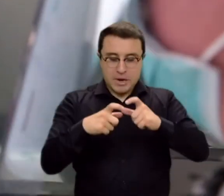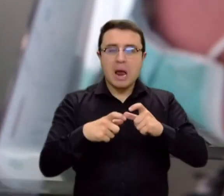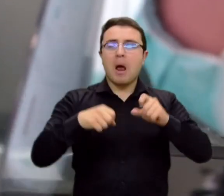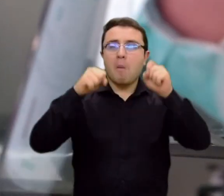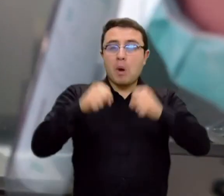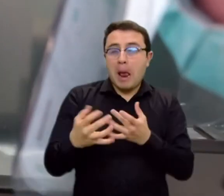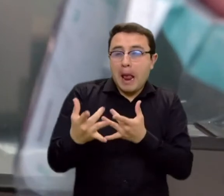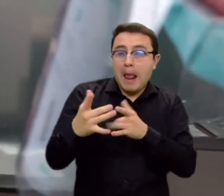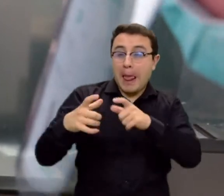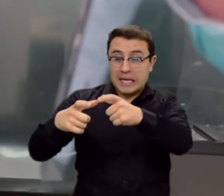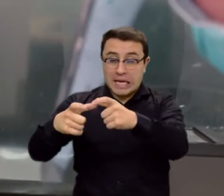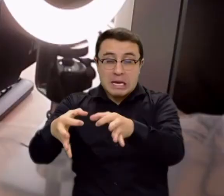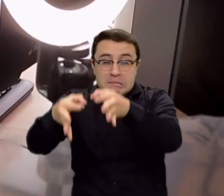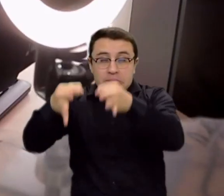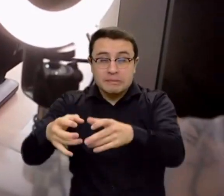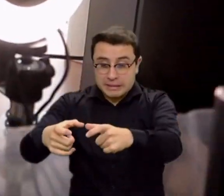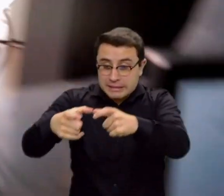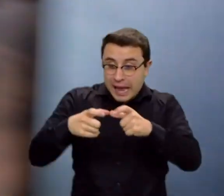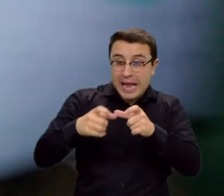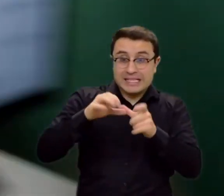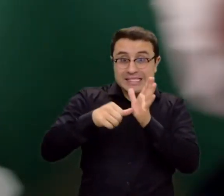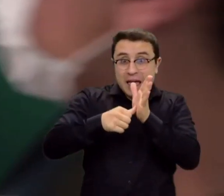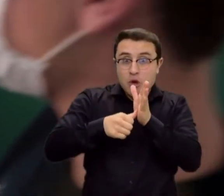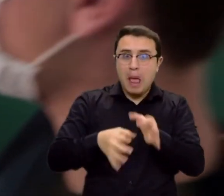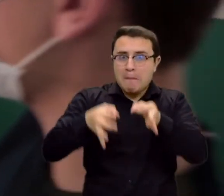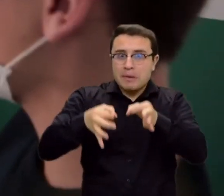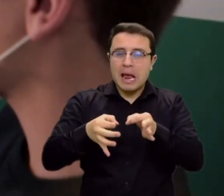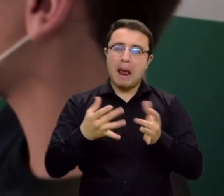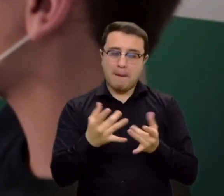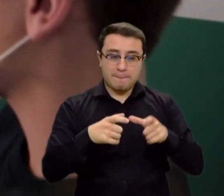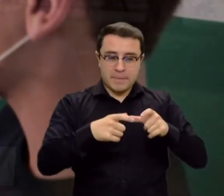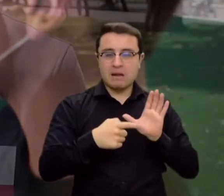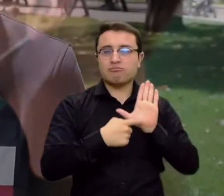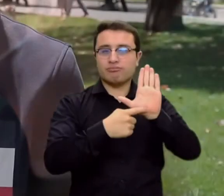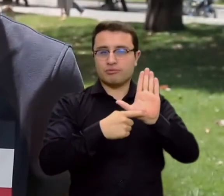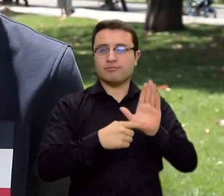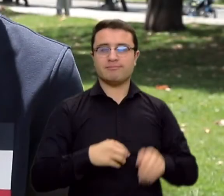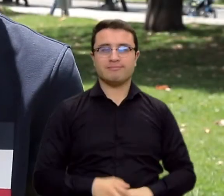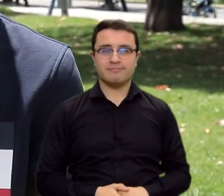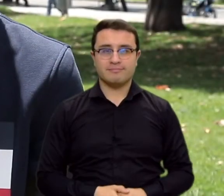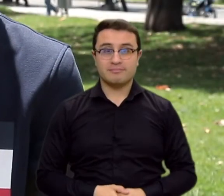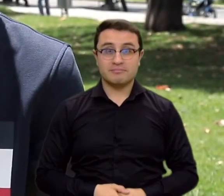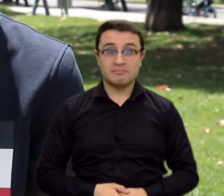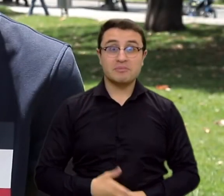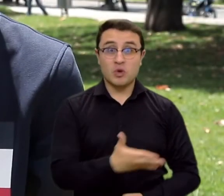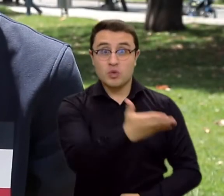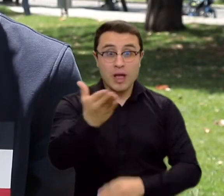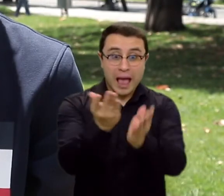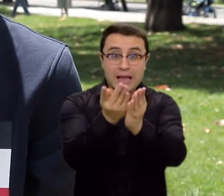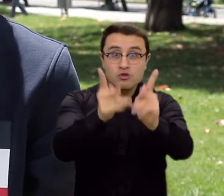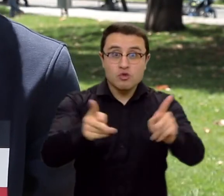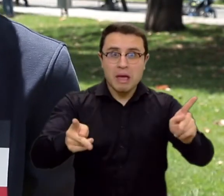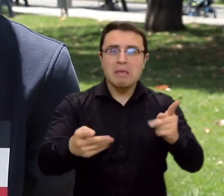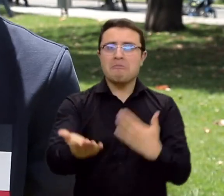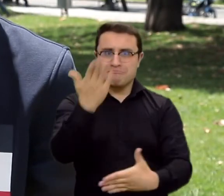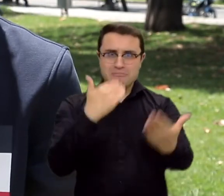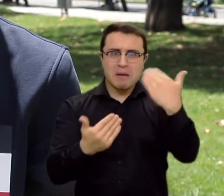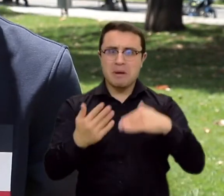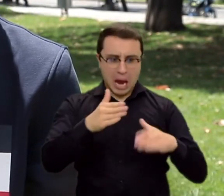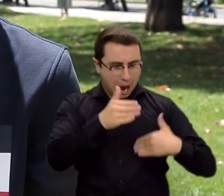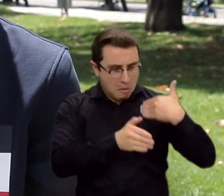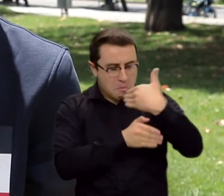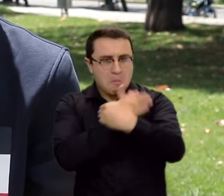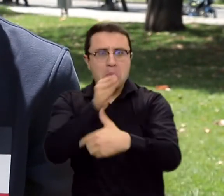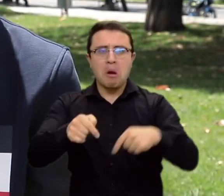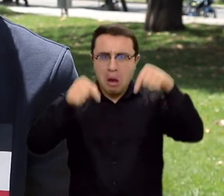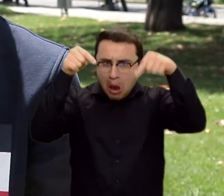plástico de la cédula. Vale, muchas gracias. Yo invito a todos los estudiantes que vengan y